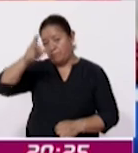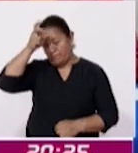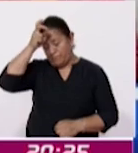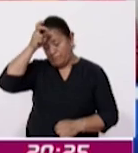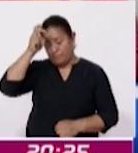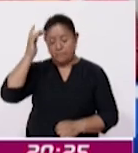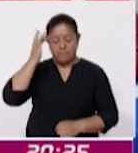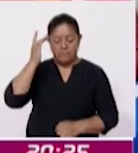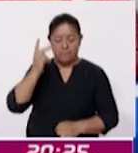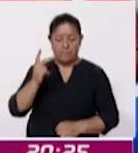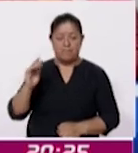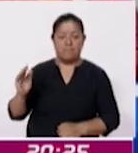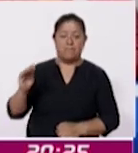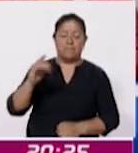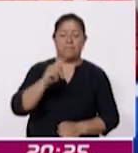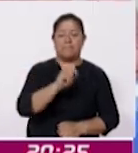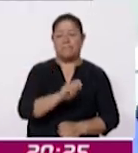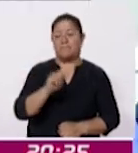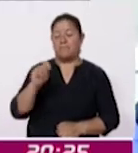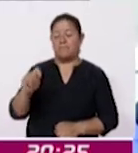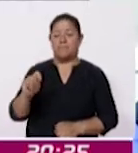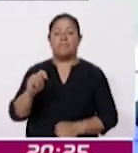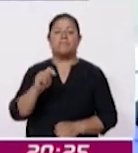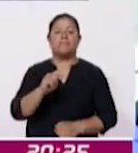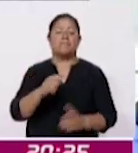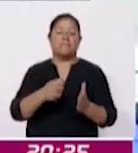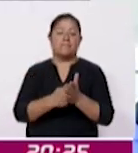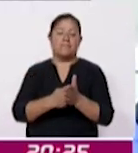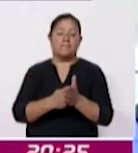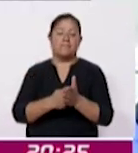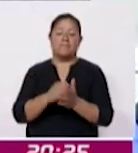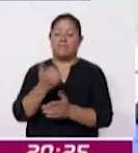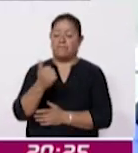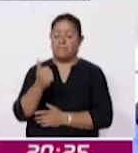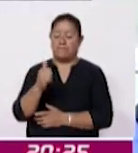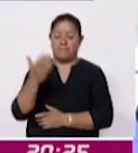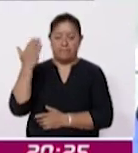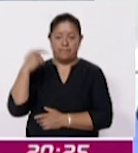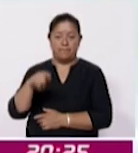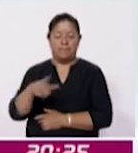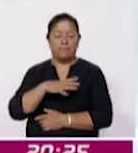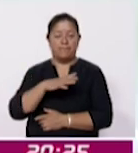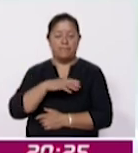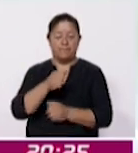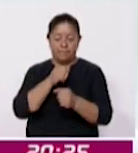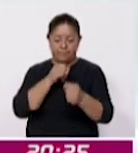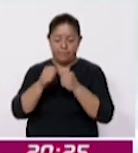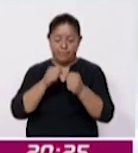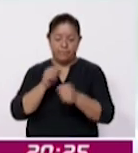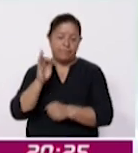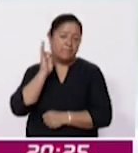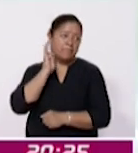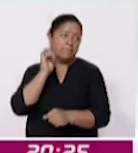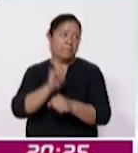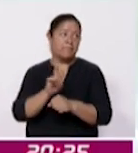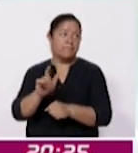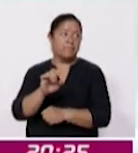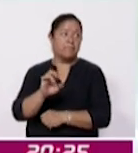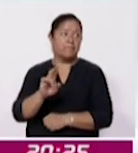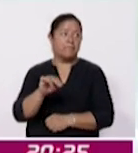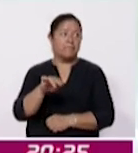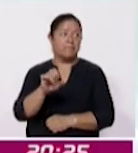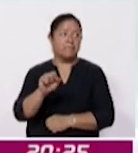San Pablo del Monte, Tepetitla y Tlaxco, durante el mes de agosto. En conferencia de prensa, la fiscal Ernestina Carro Roldán